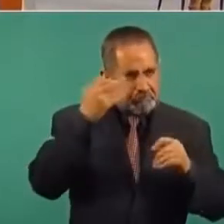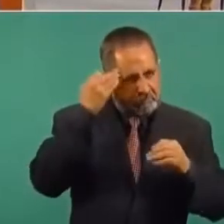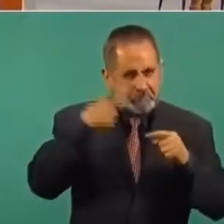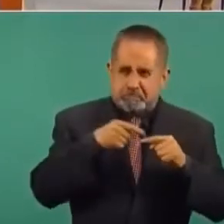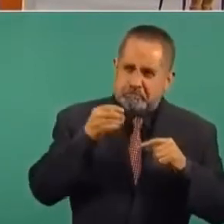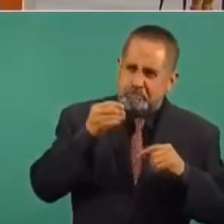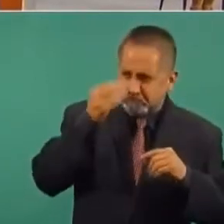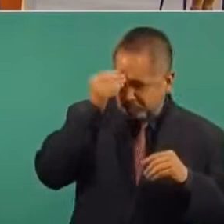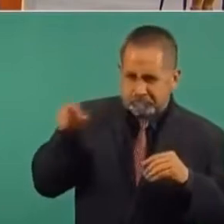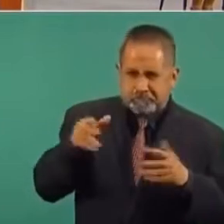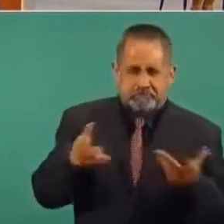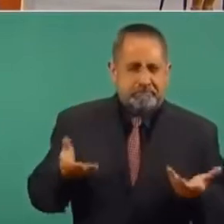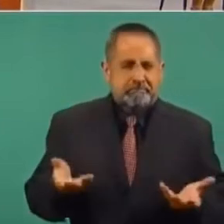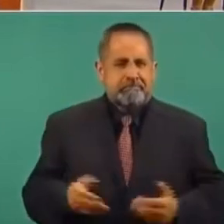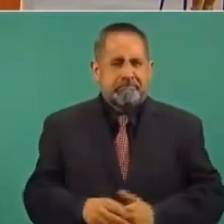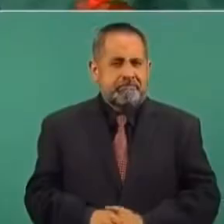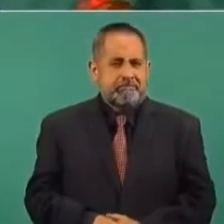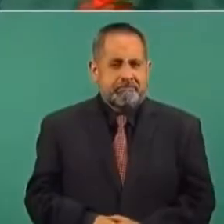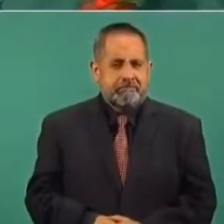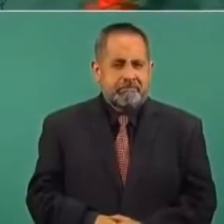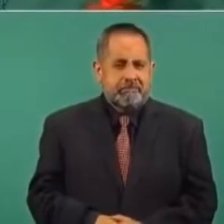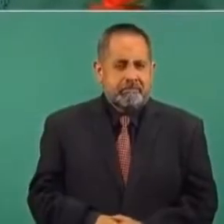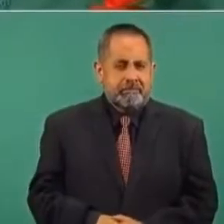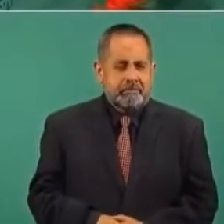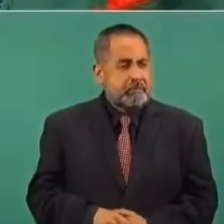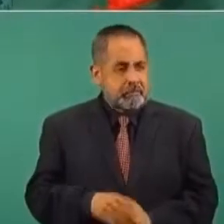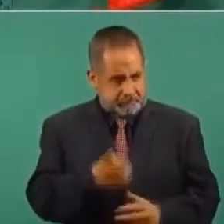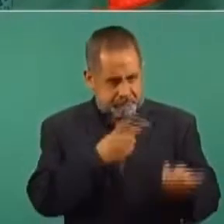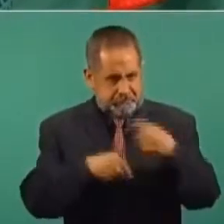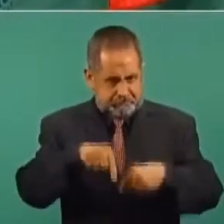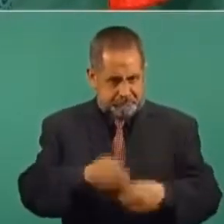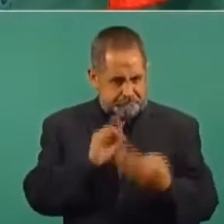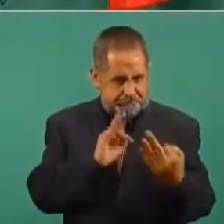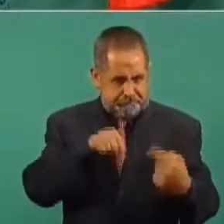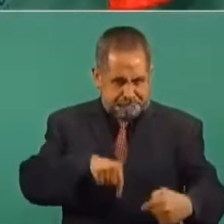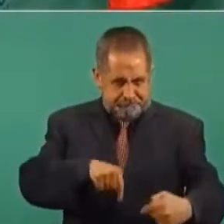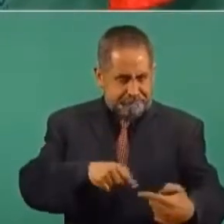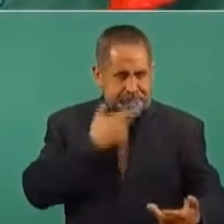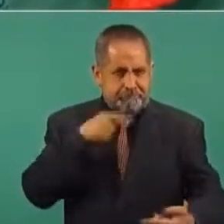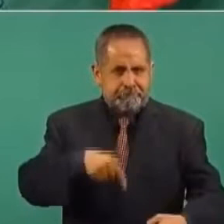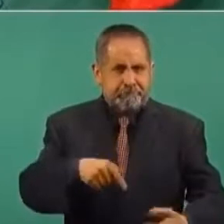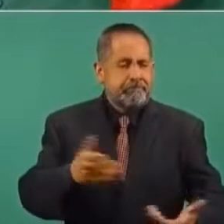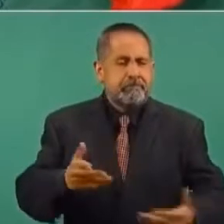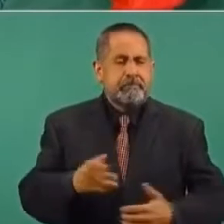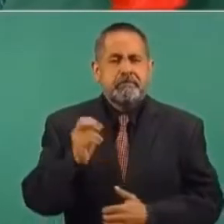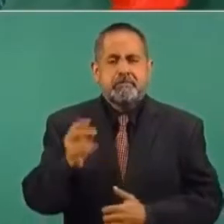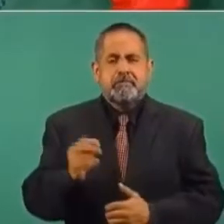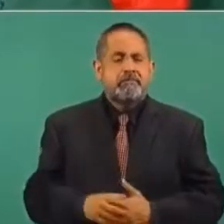¿por qué no vienen aquí o